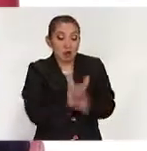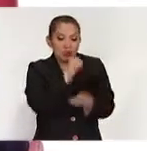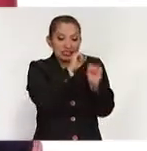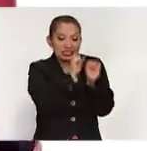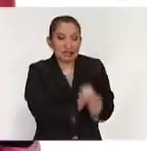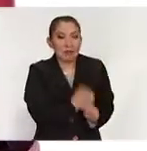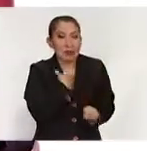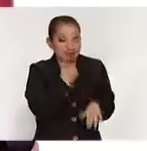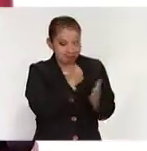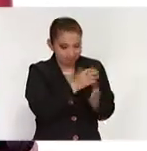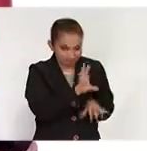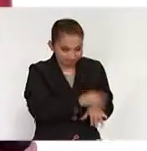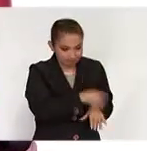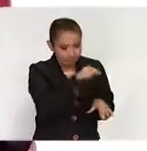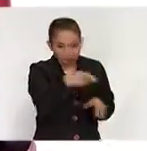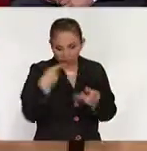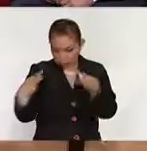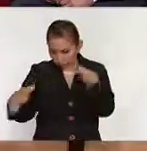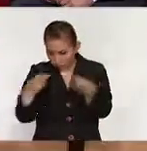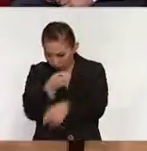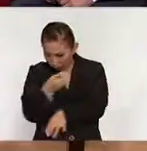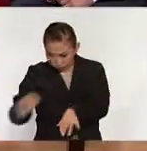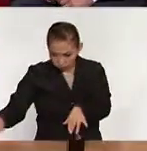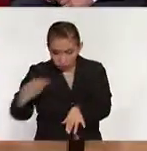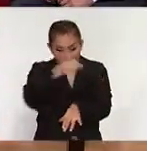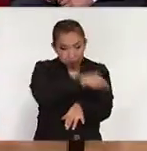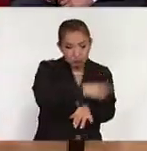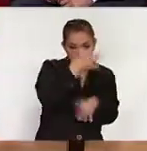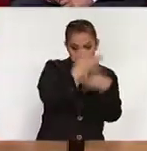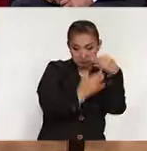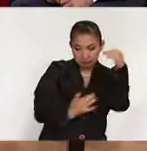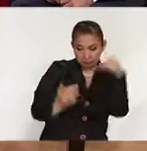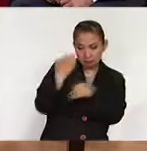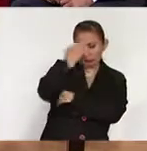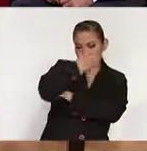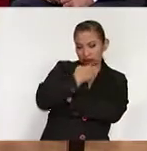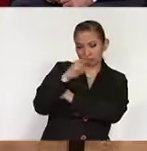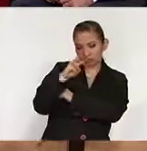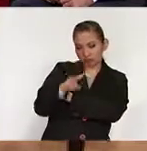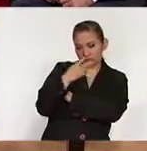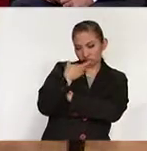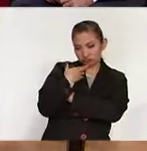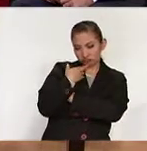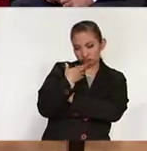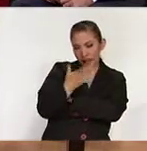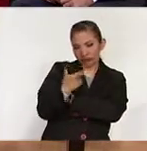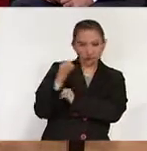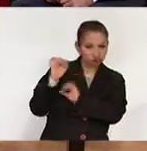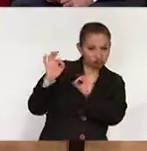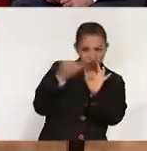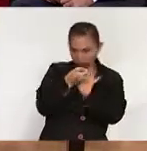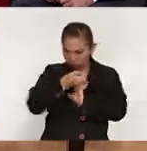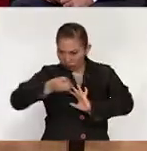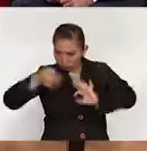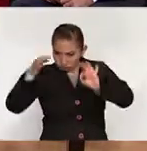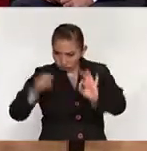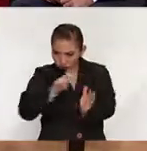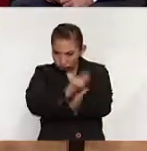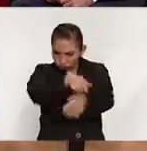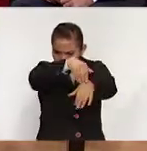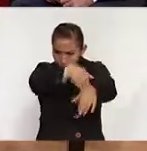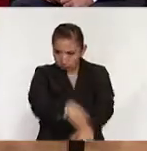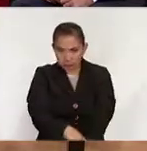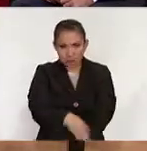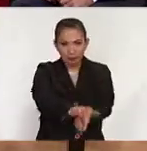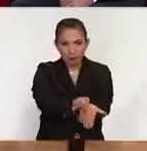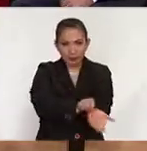que nos permite es que la autoridad organiza y califica una elección local y el tribunal electoral revisa y ve que todo esté conforme al parámetro